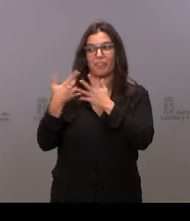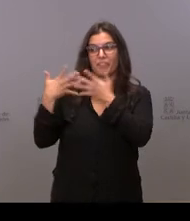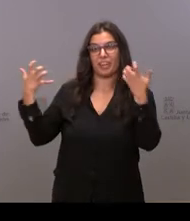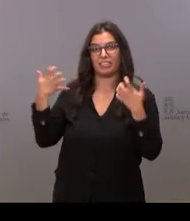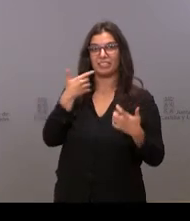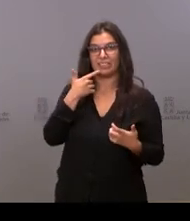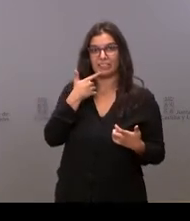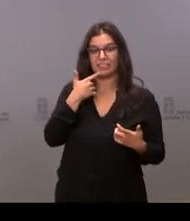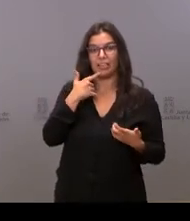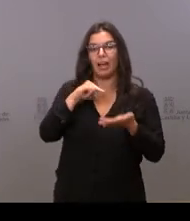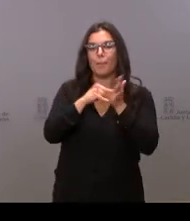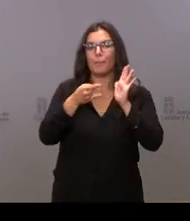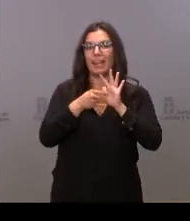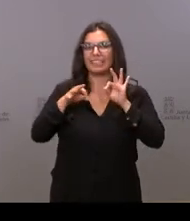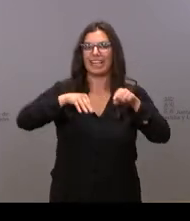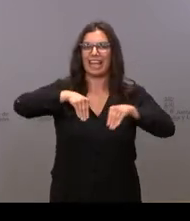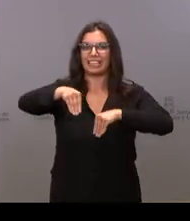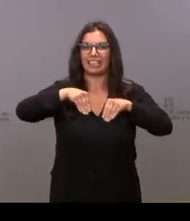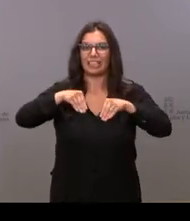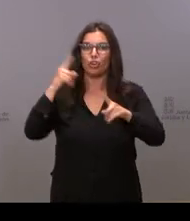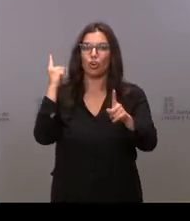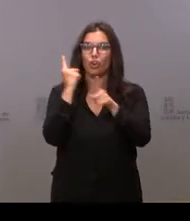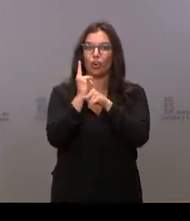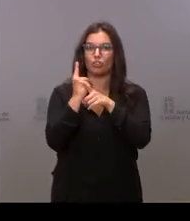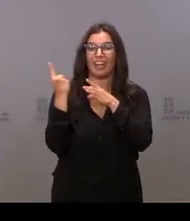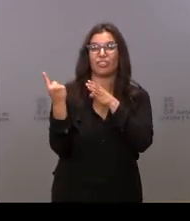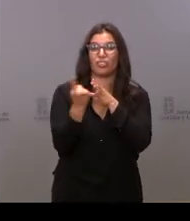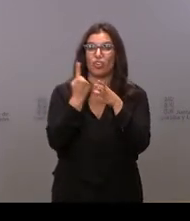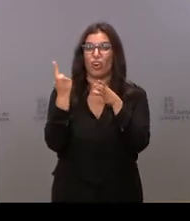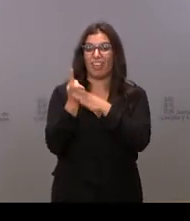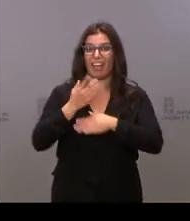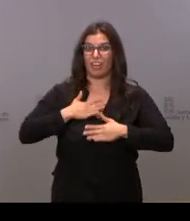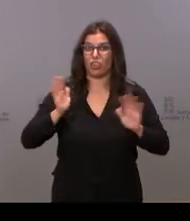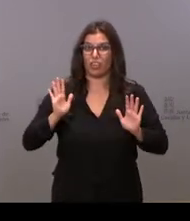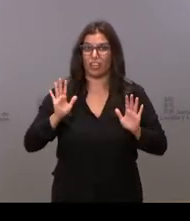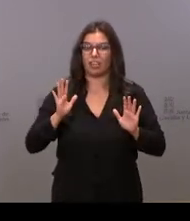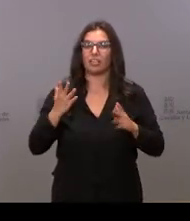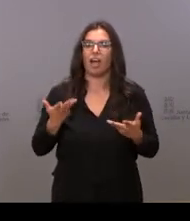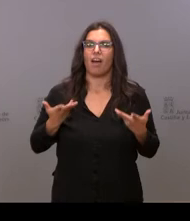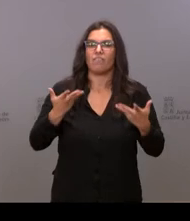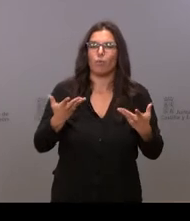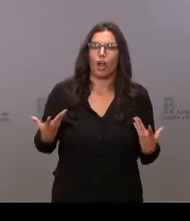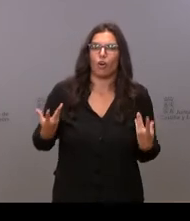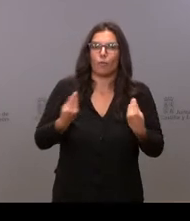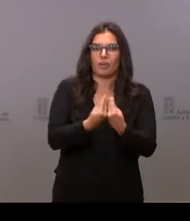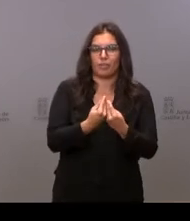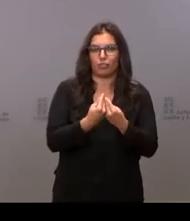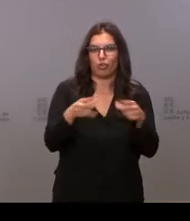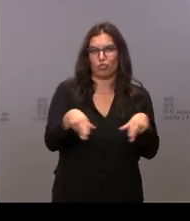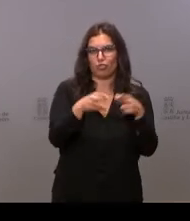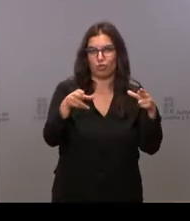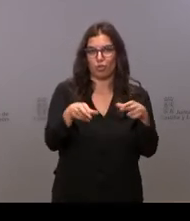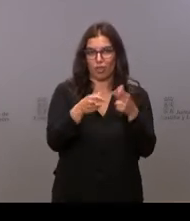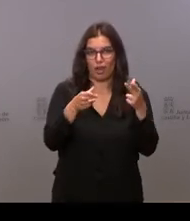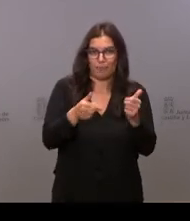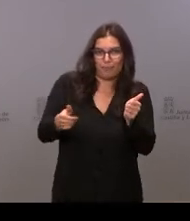un plan estratégico contra la soledad no deseada y en favor del acompañamiento social, algo que, como